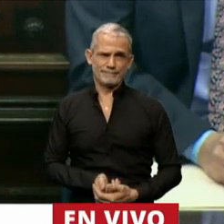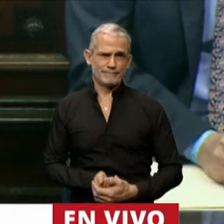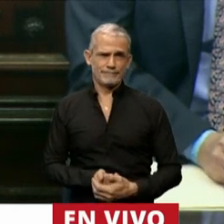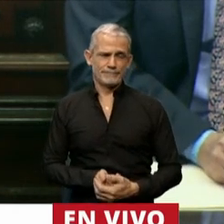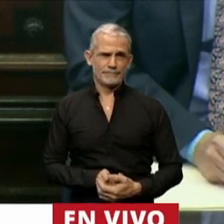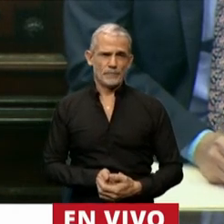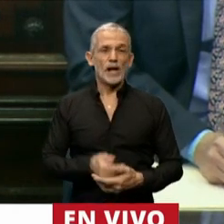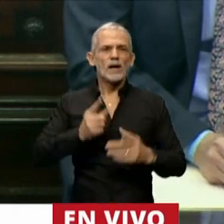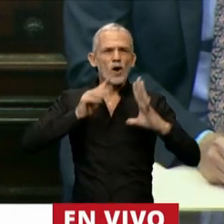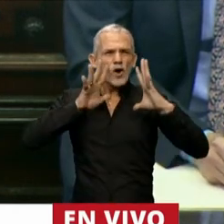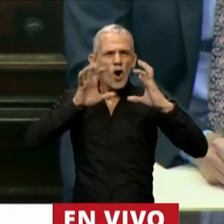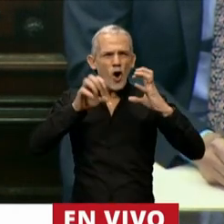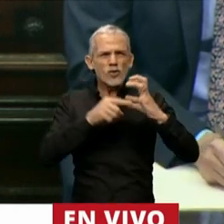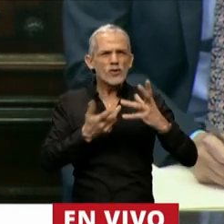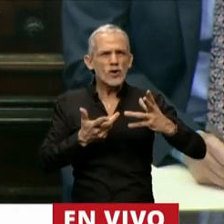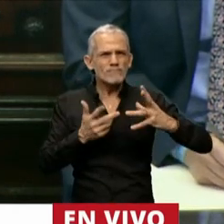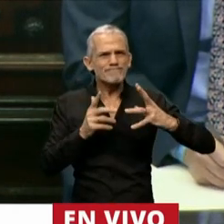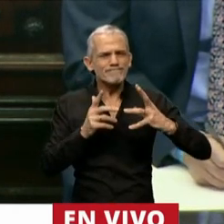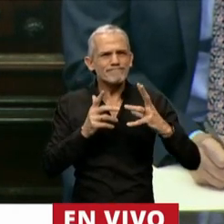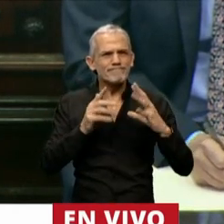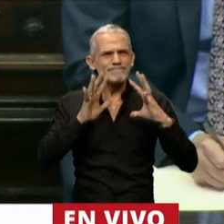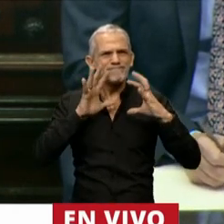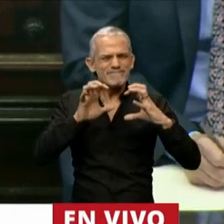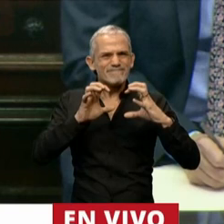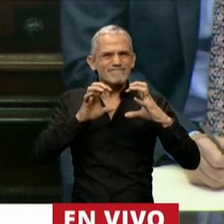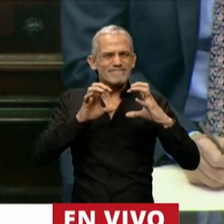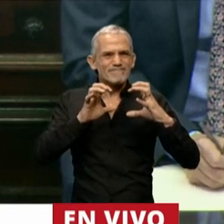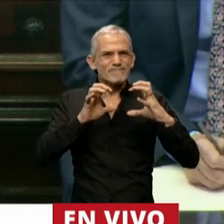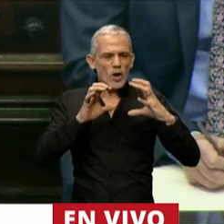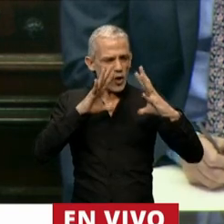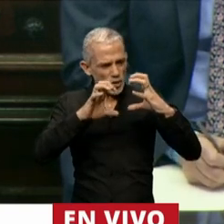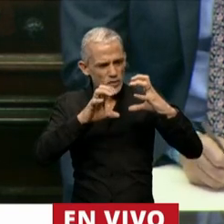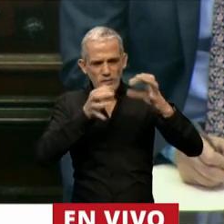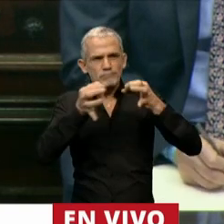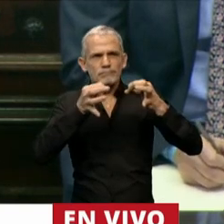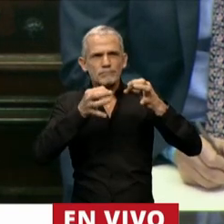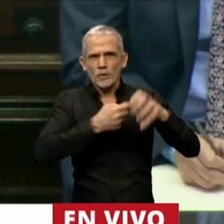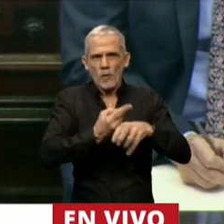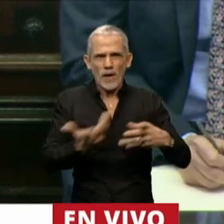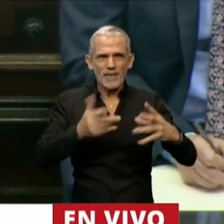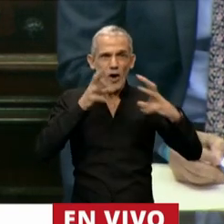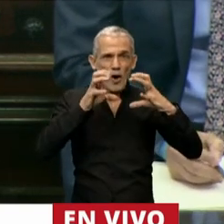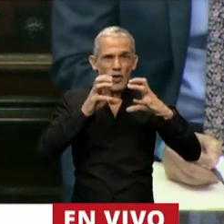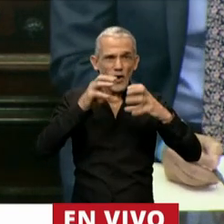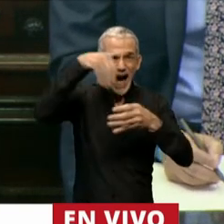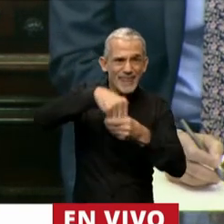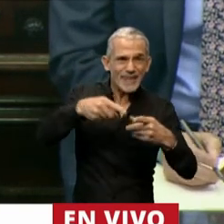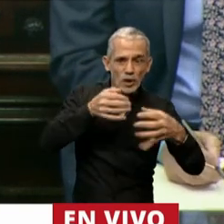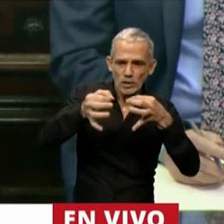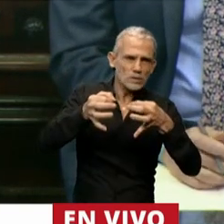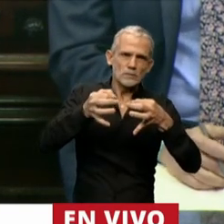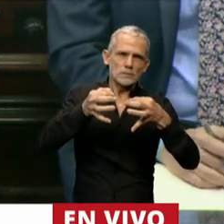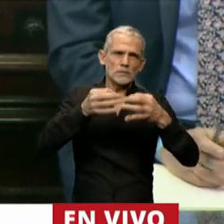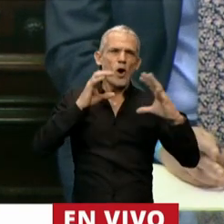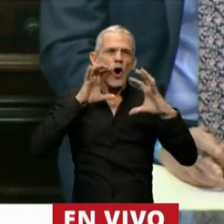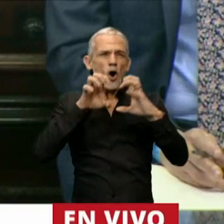El odio no dialoga, el odio es